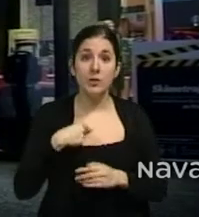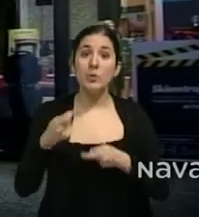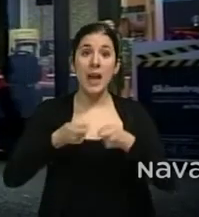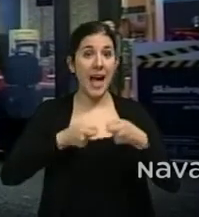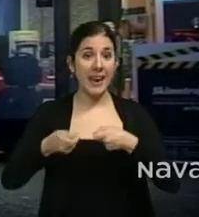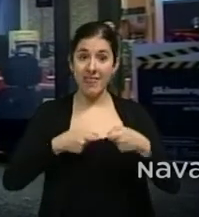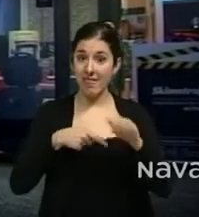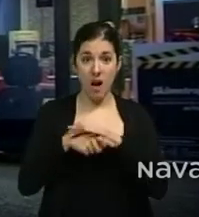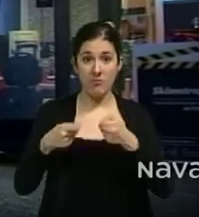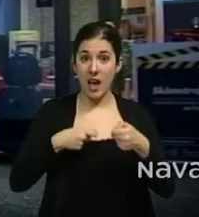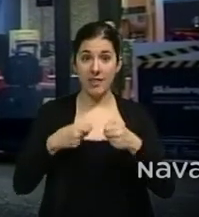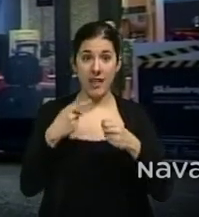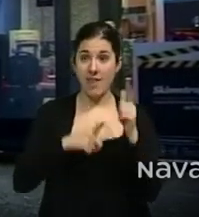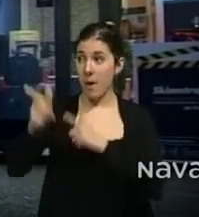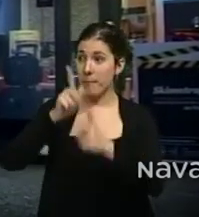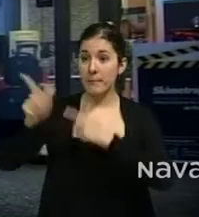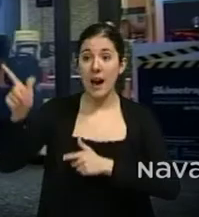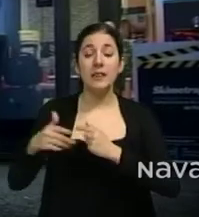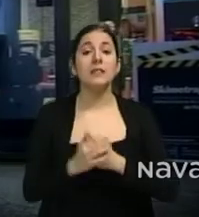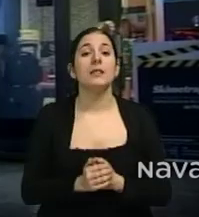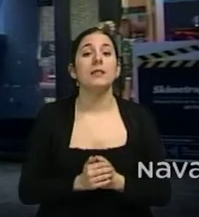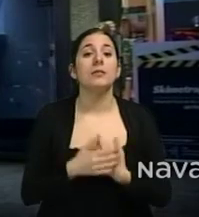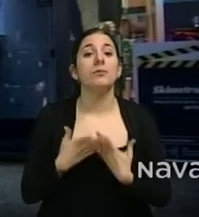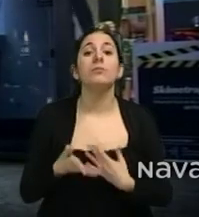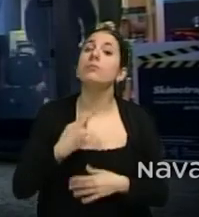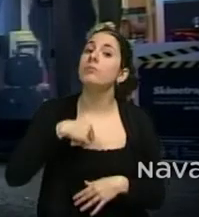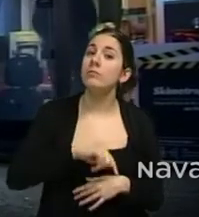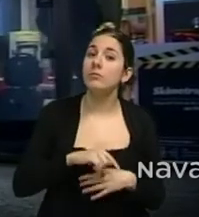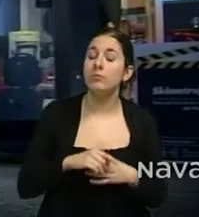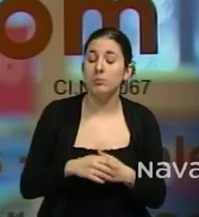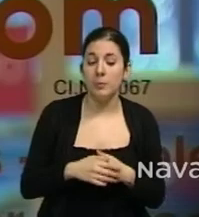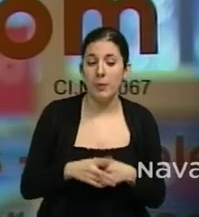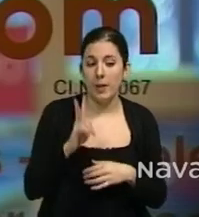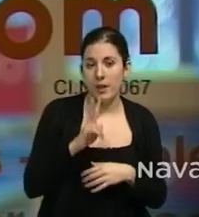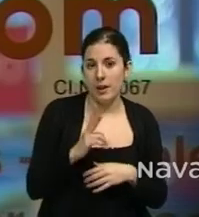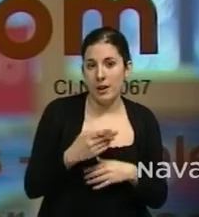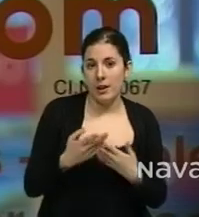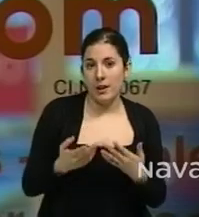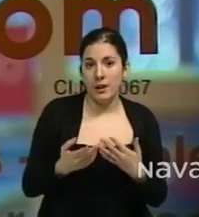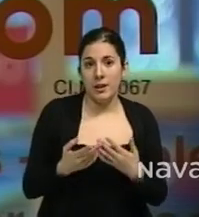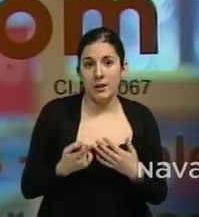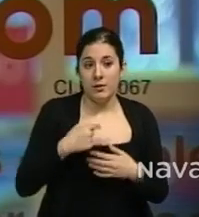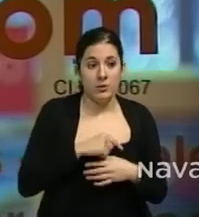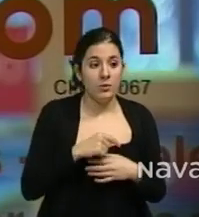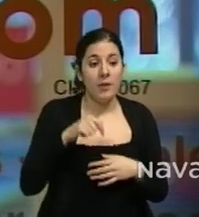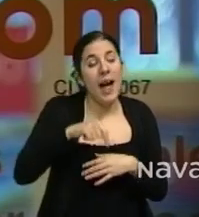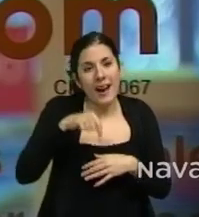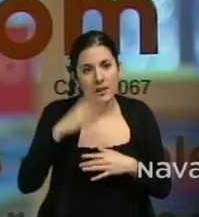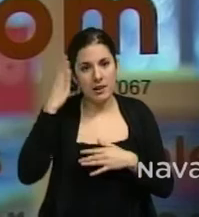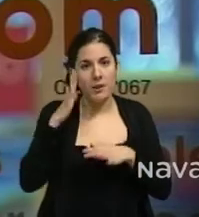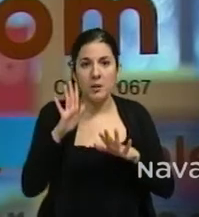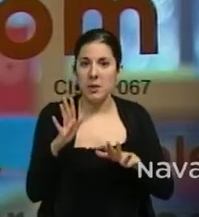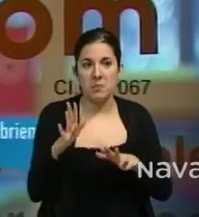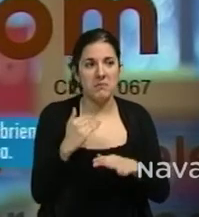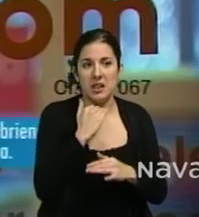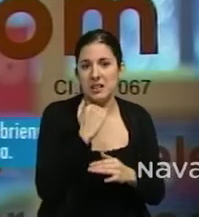principio local, pero bueno, lo cierto es que el mercado nos ha llevado a vender prácticamente en todos los rincones del país. Nos